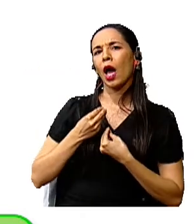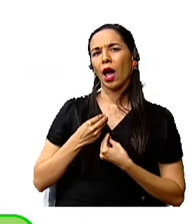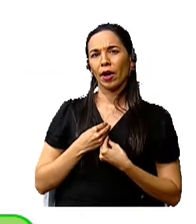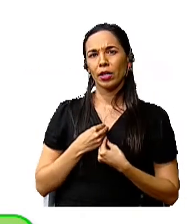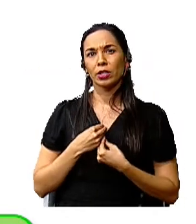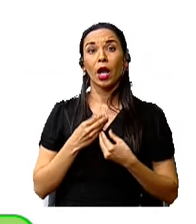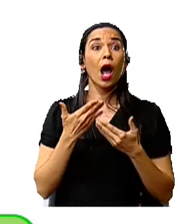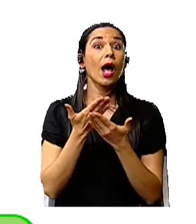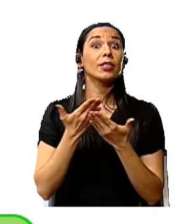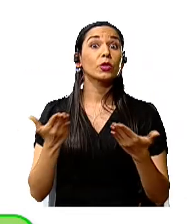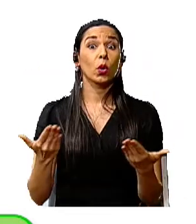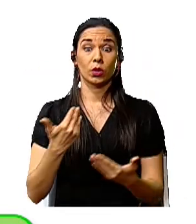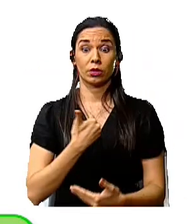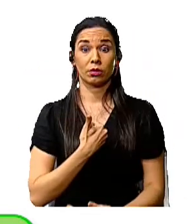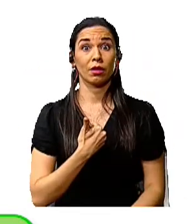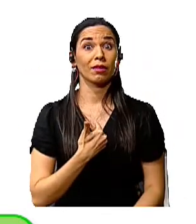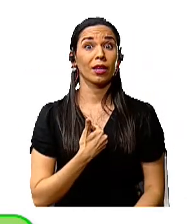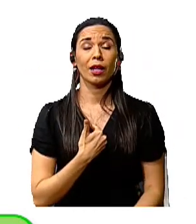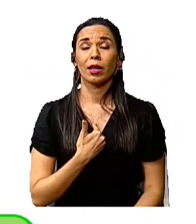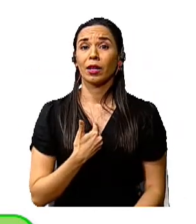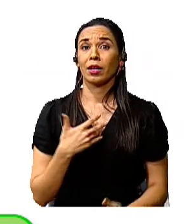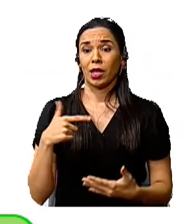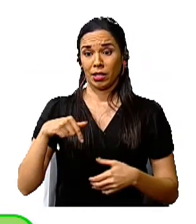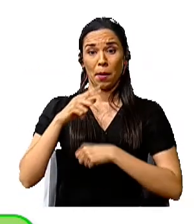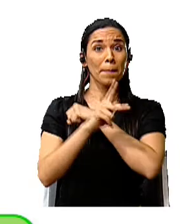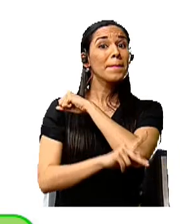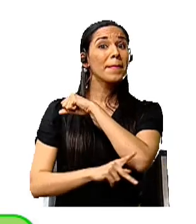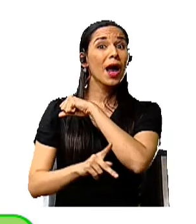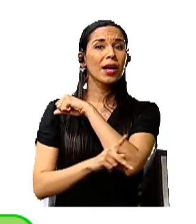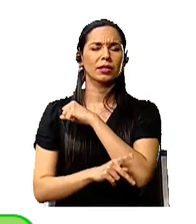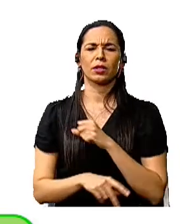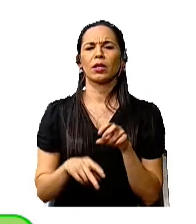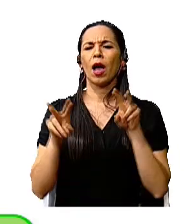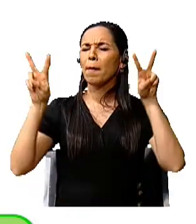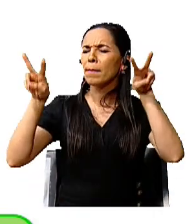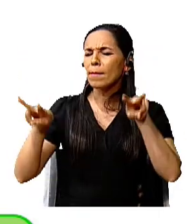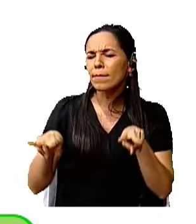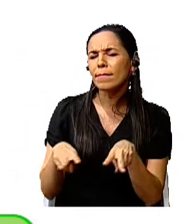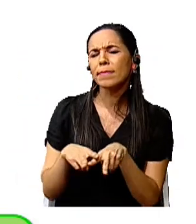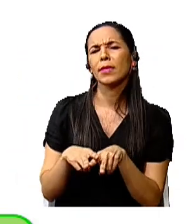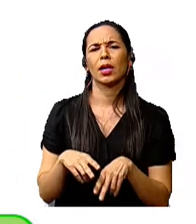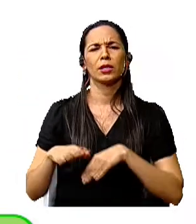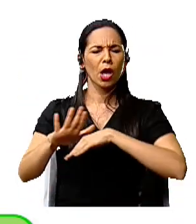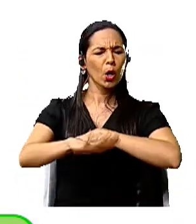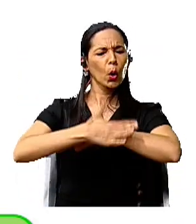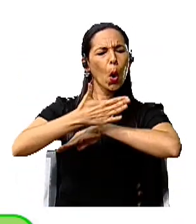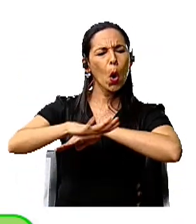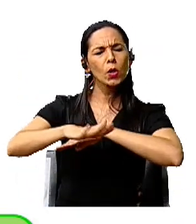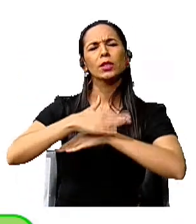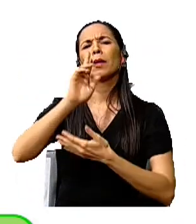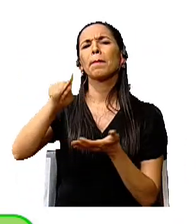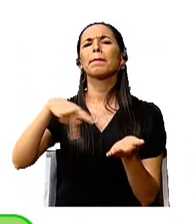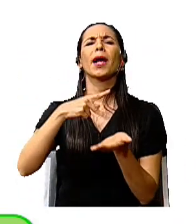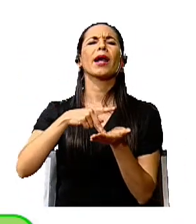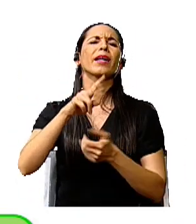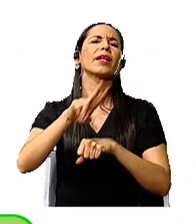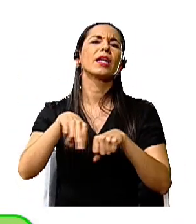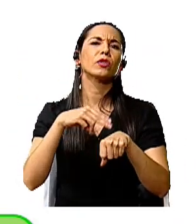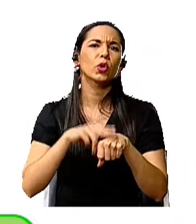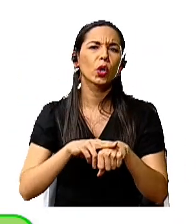recursos que hay en nuestro país, valles, costas, parques nacionales,